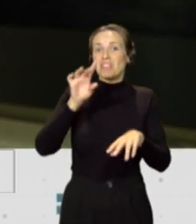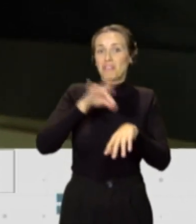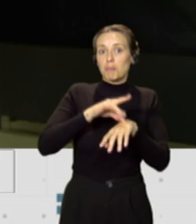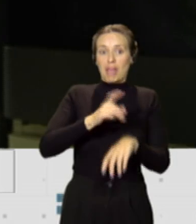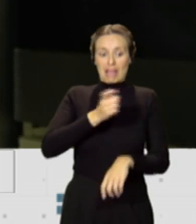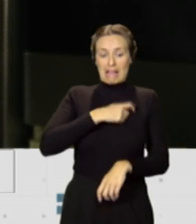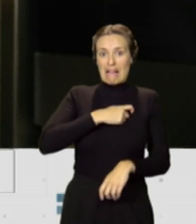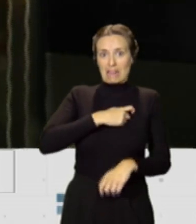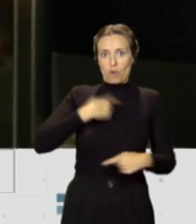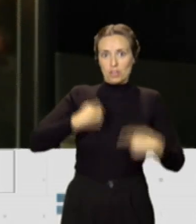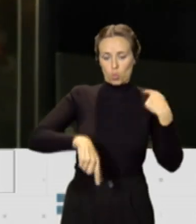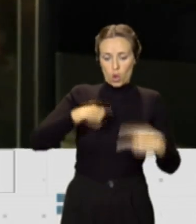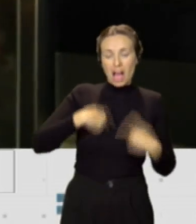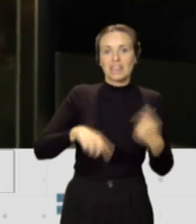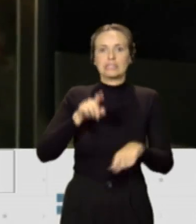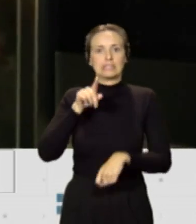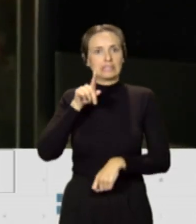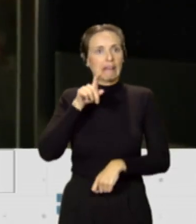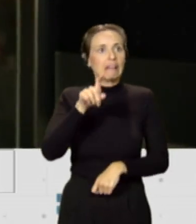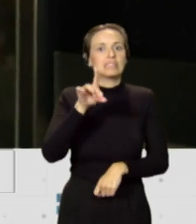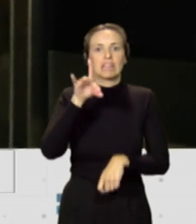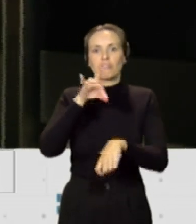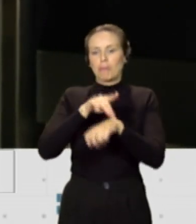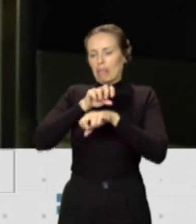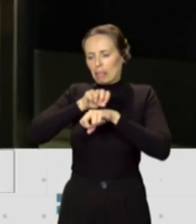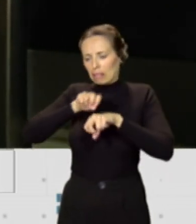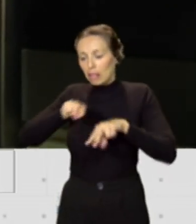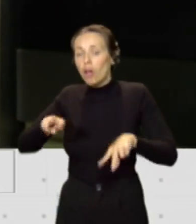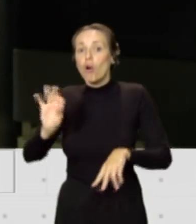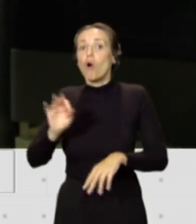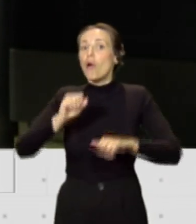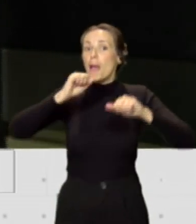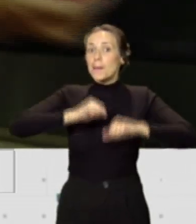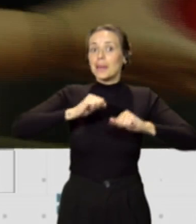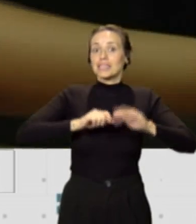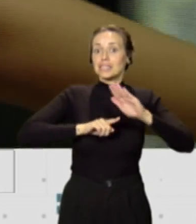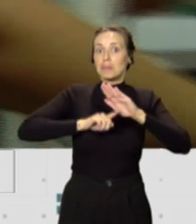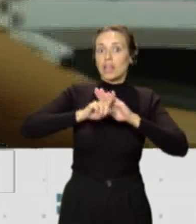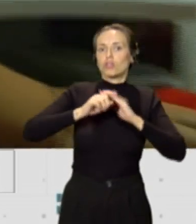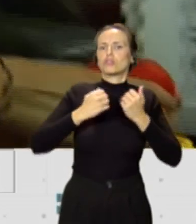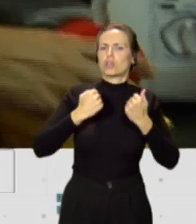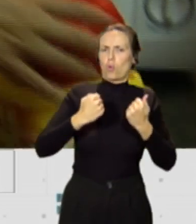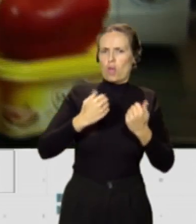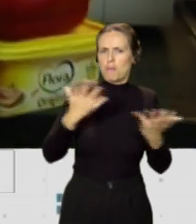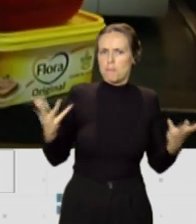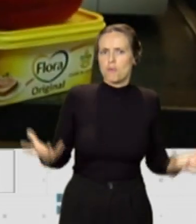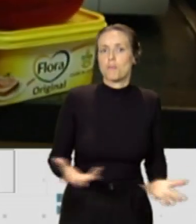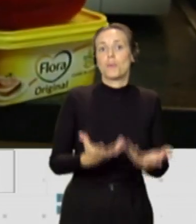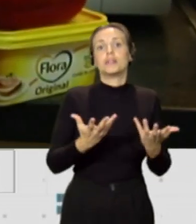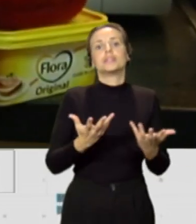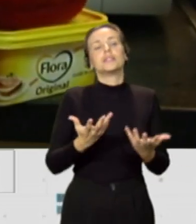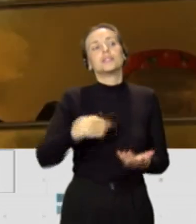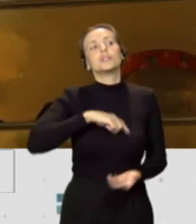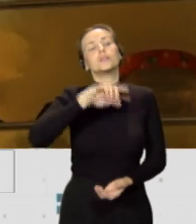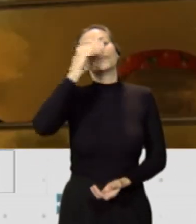cánceres, enfermedades degenerativas, promover el envejecimiento saludable. Hemos creído muy necesario y como